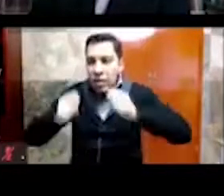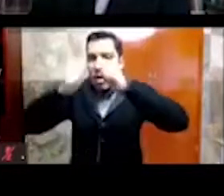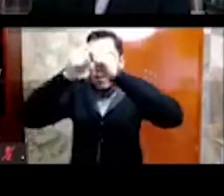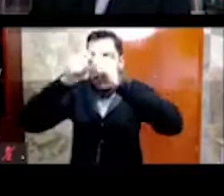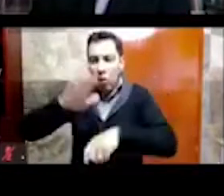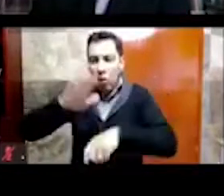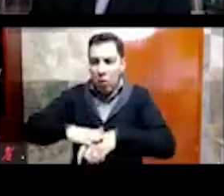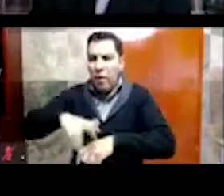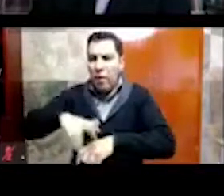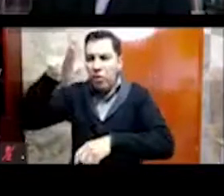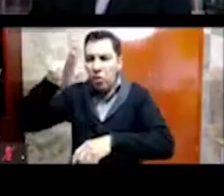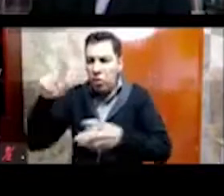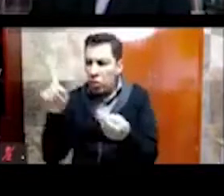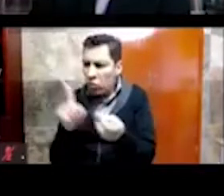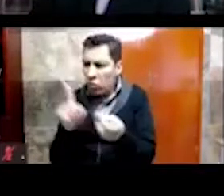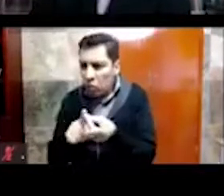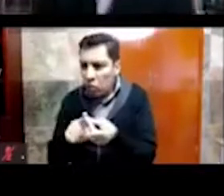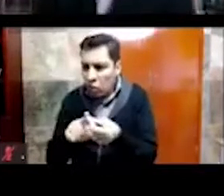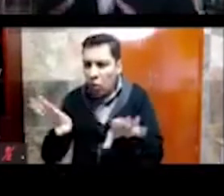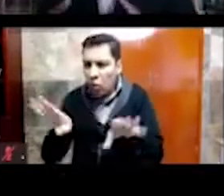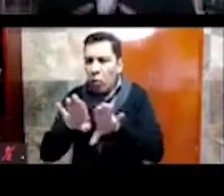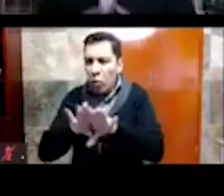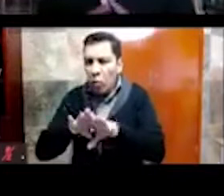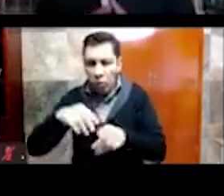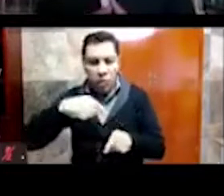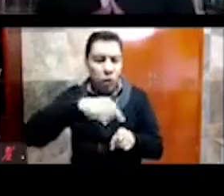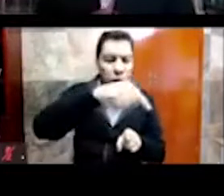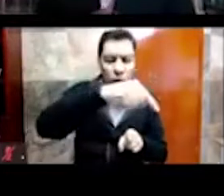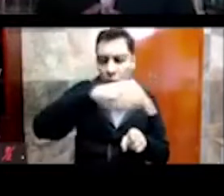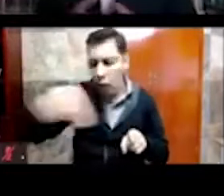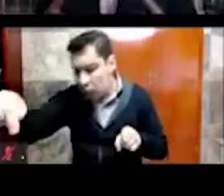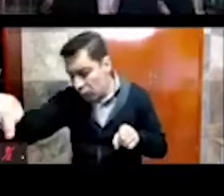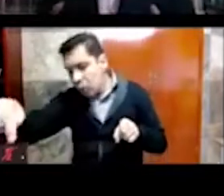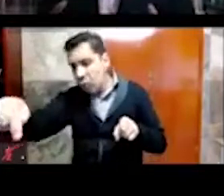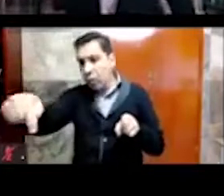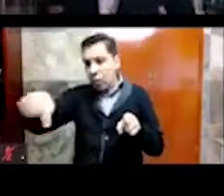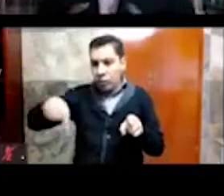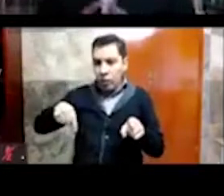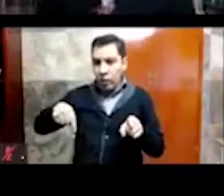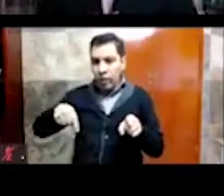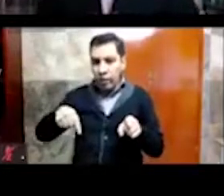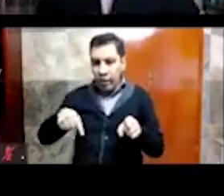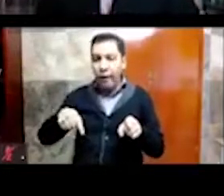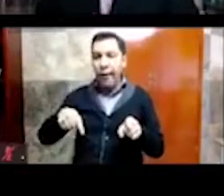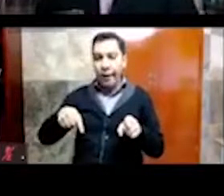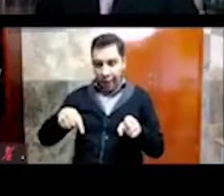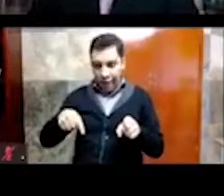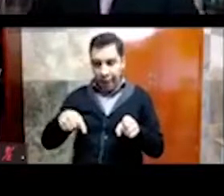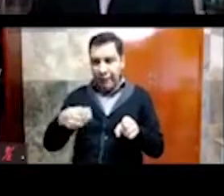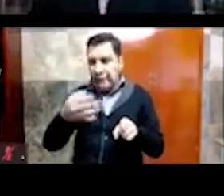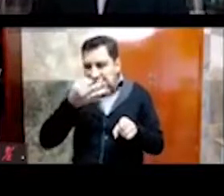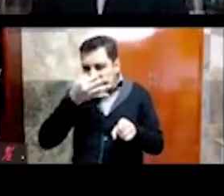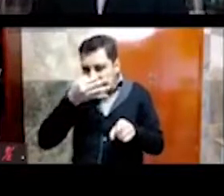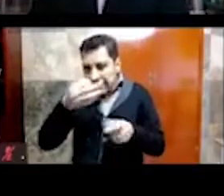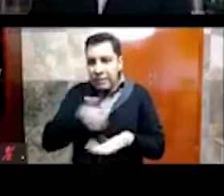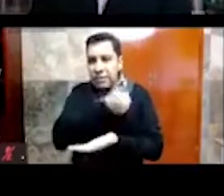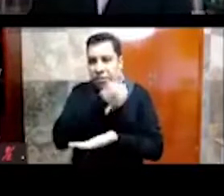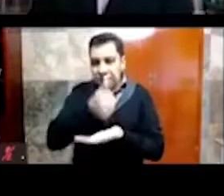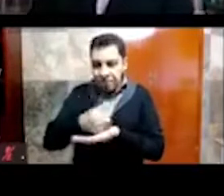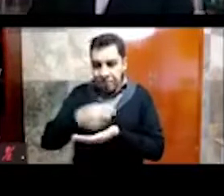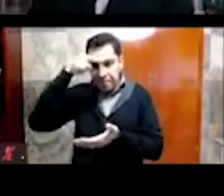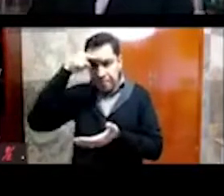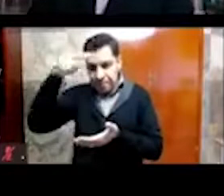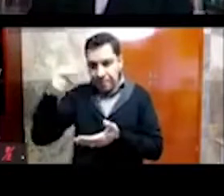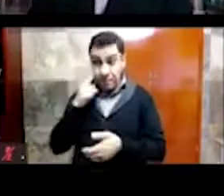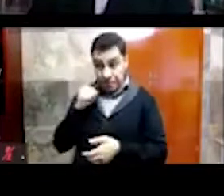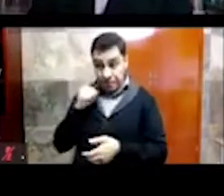Esta imagen, eso está, pues, traslapada con la zona urbana de la Ciudad de México, y